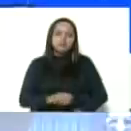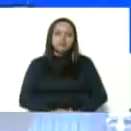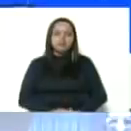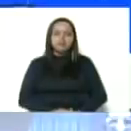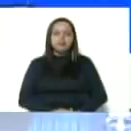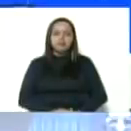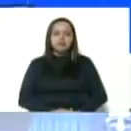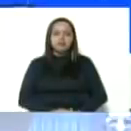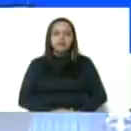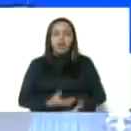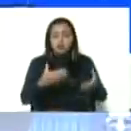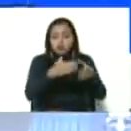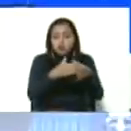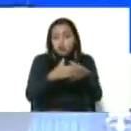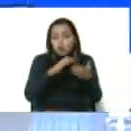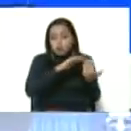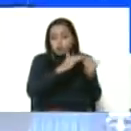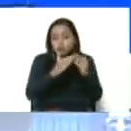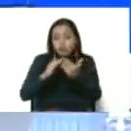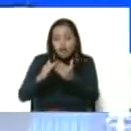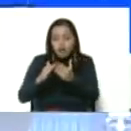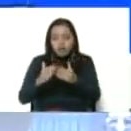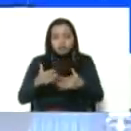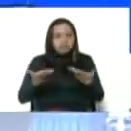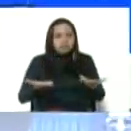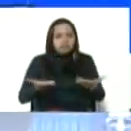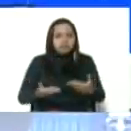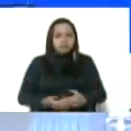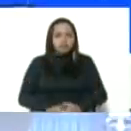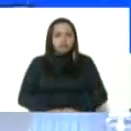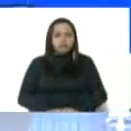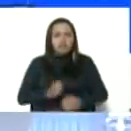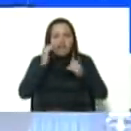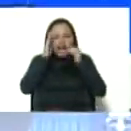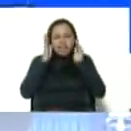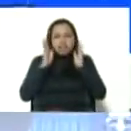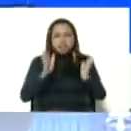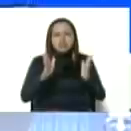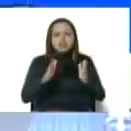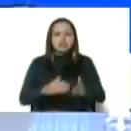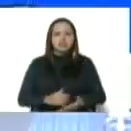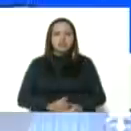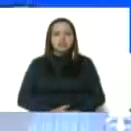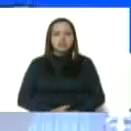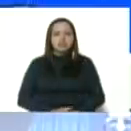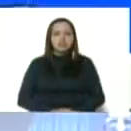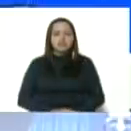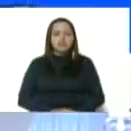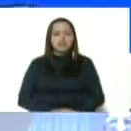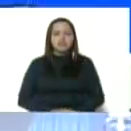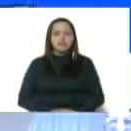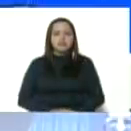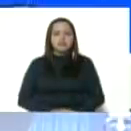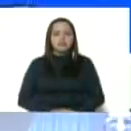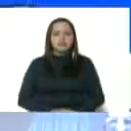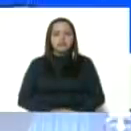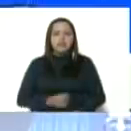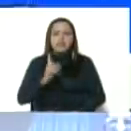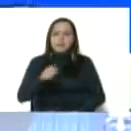brigadas comunales atendidas y además